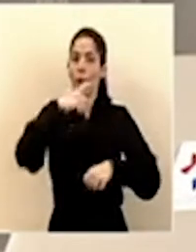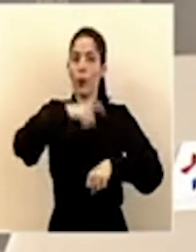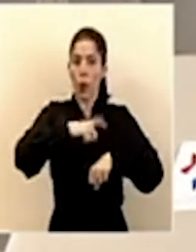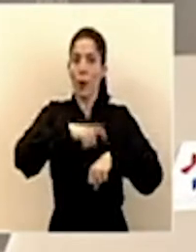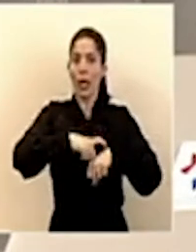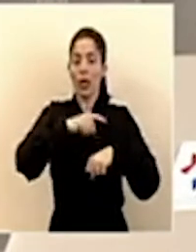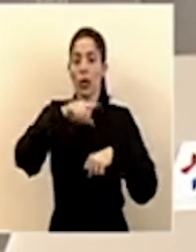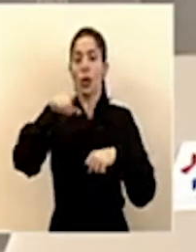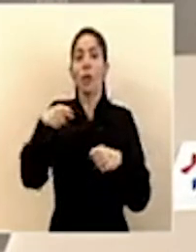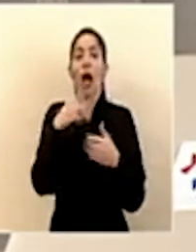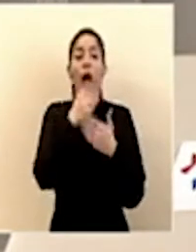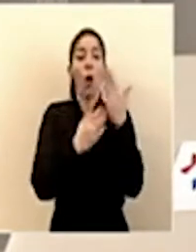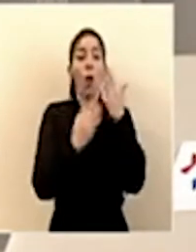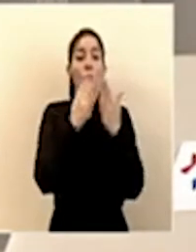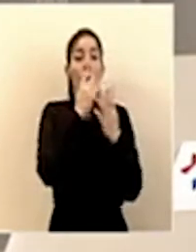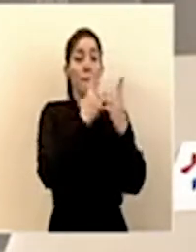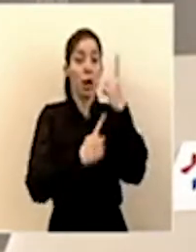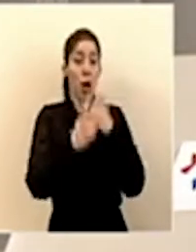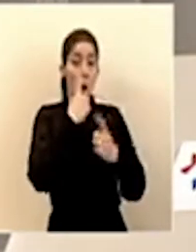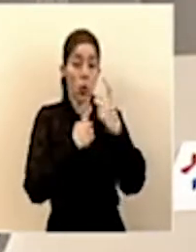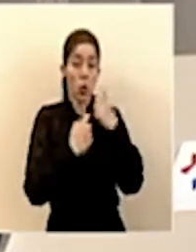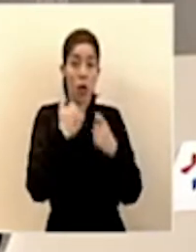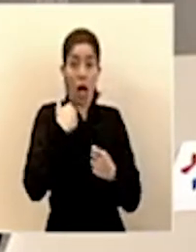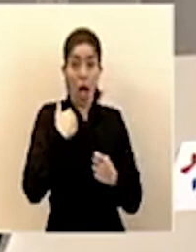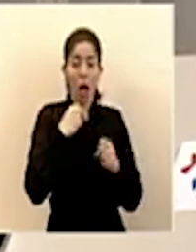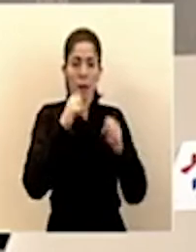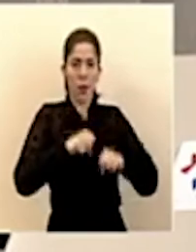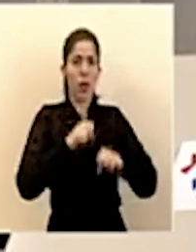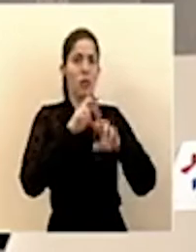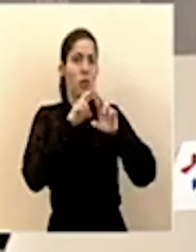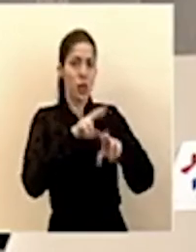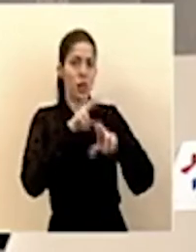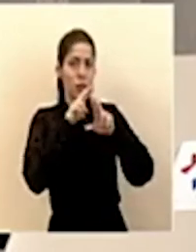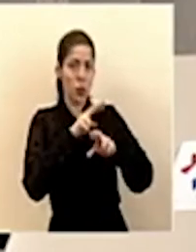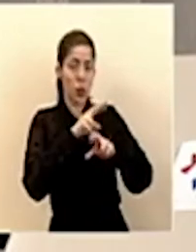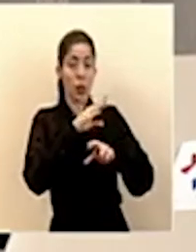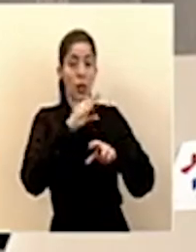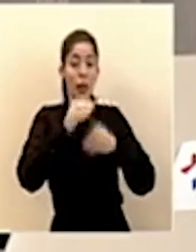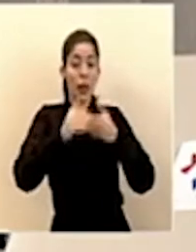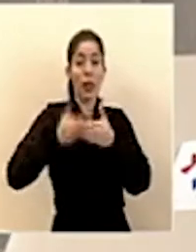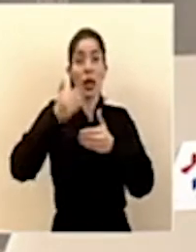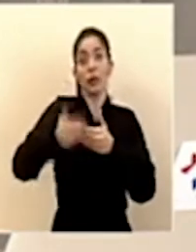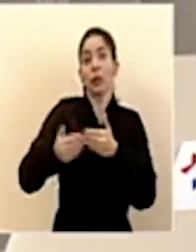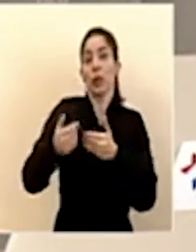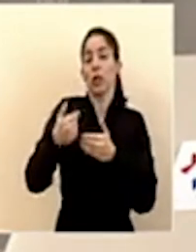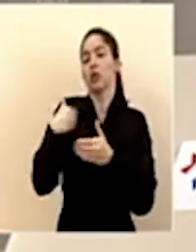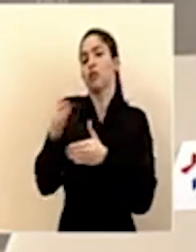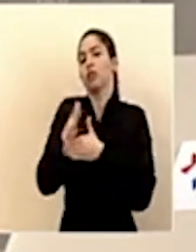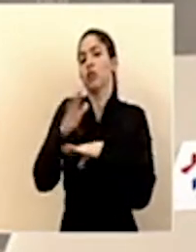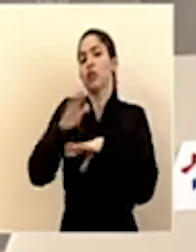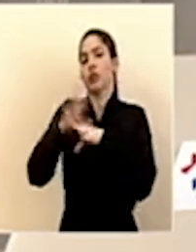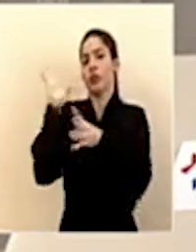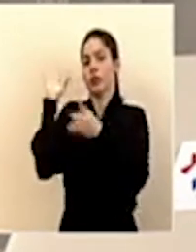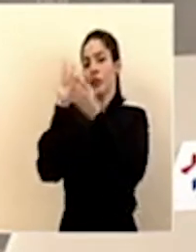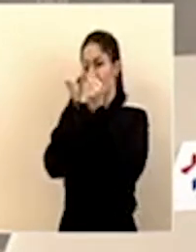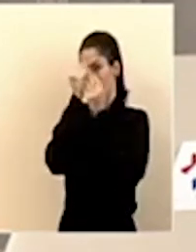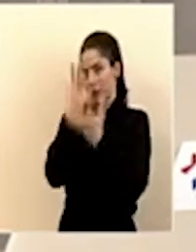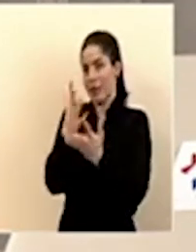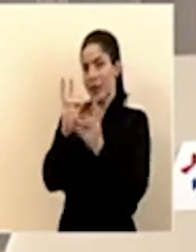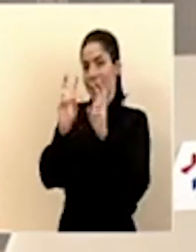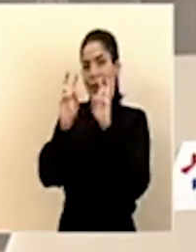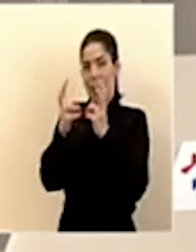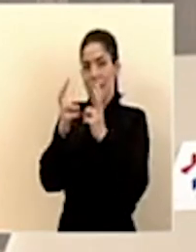responder algunas de las consultas que tenemos y también después para compartir el reporte en materia